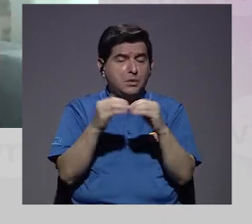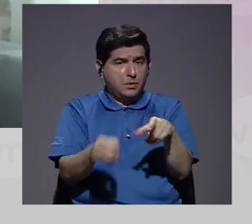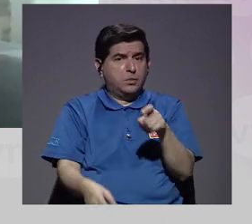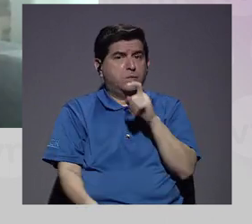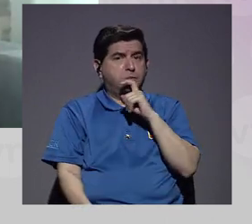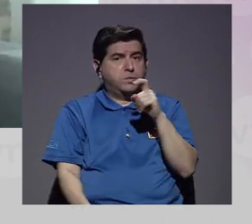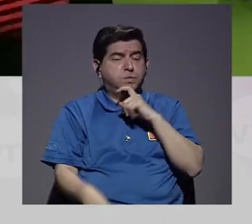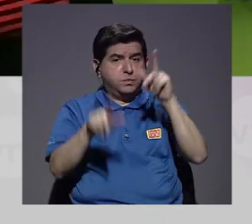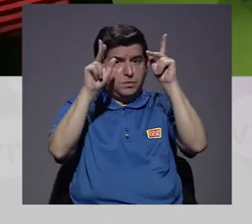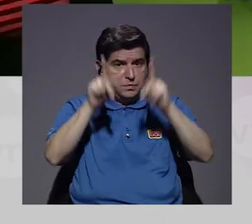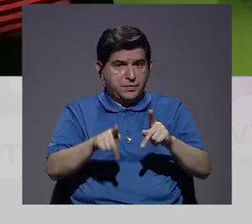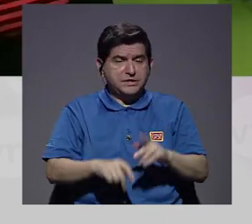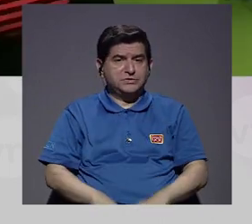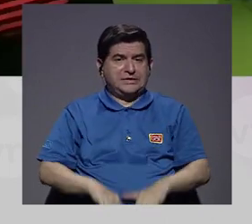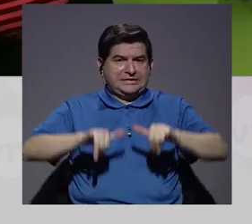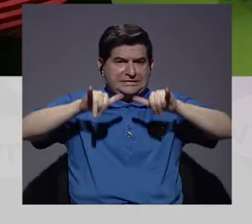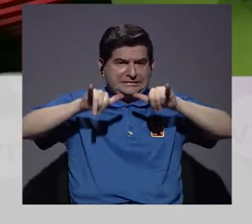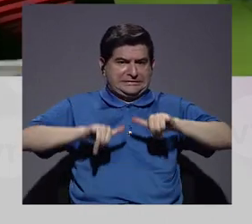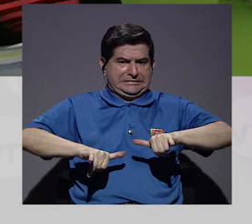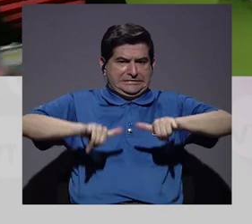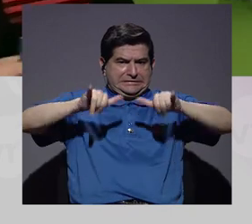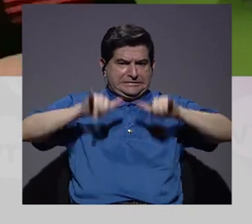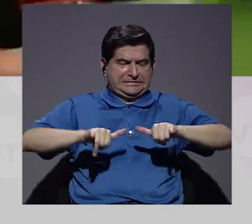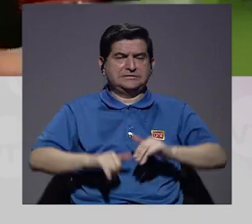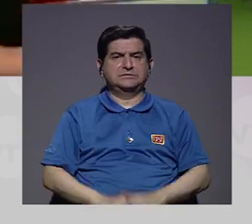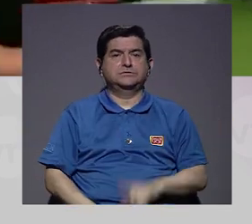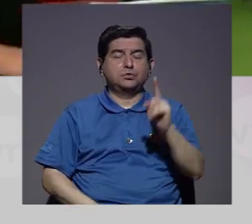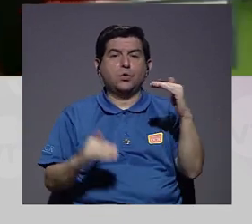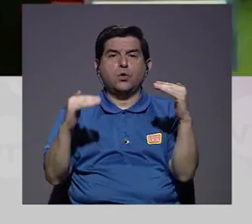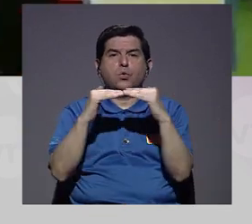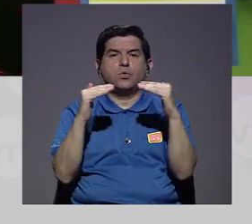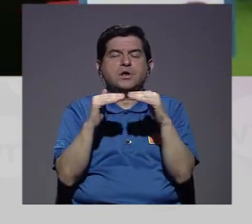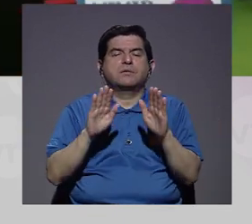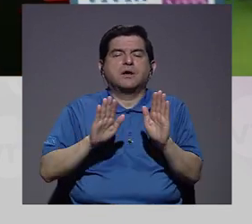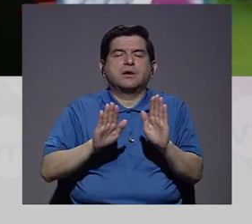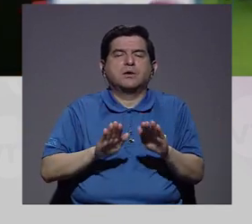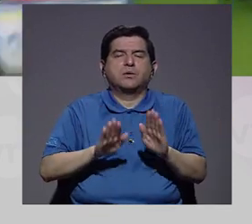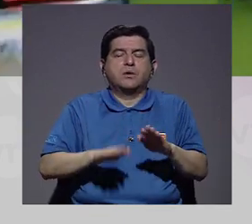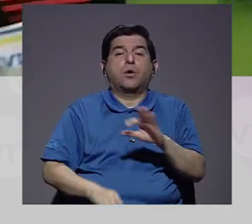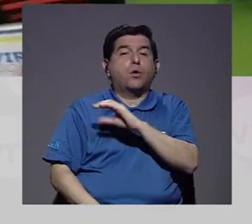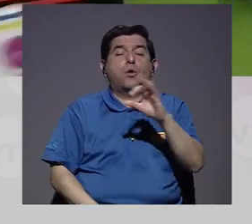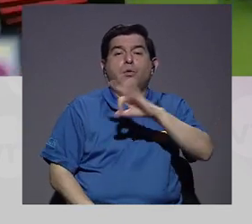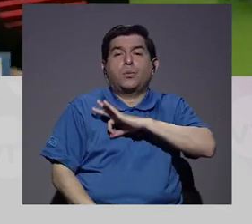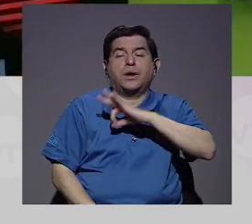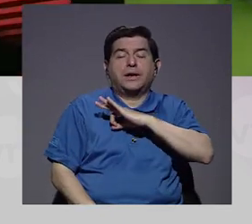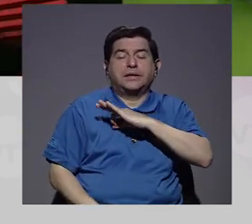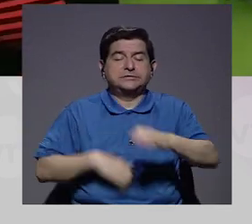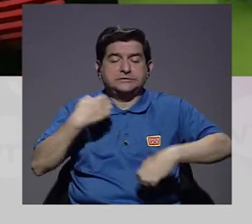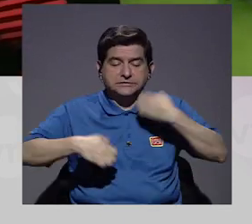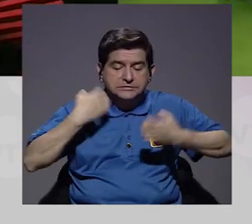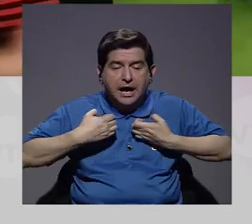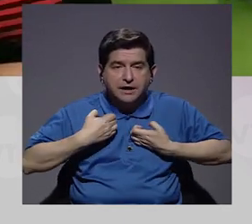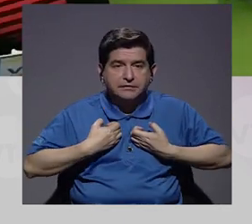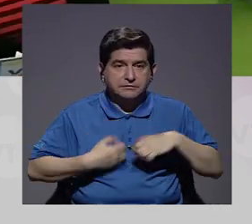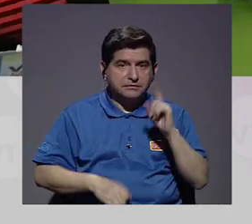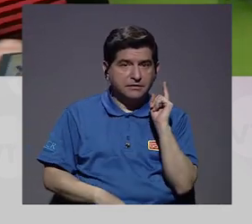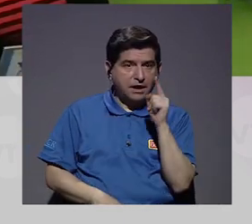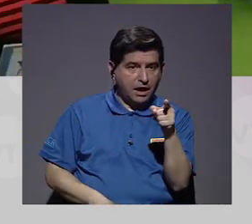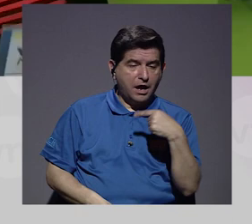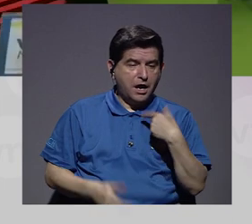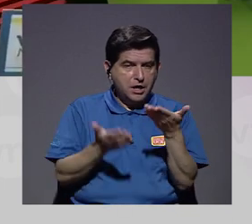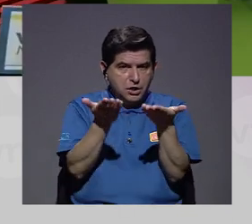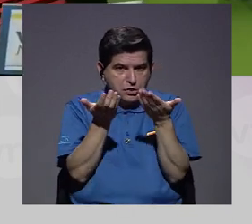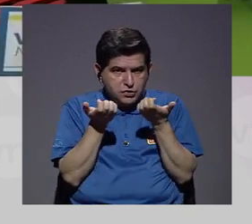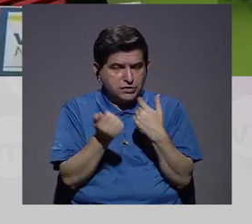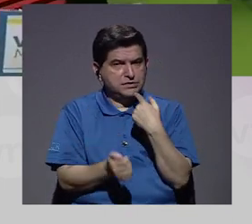más difícil que la gente se sostenga con un nivel, digamos, de ecuanimidad o de bienestar emocional. Y